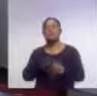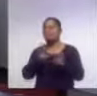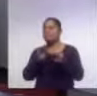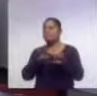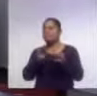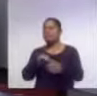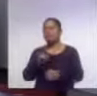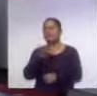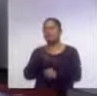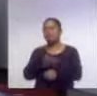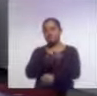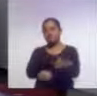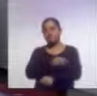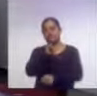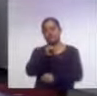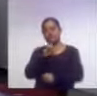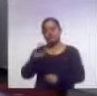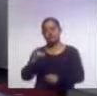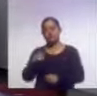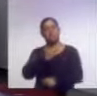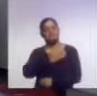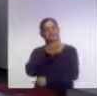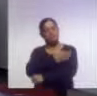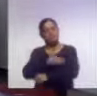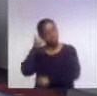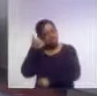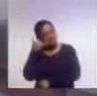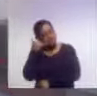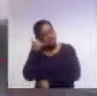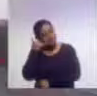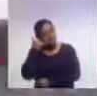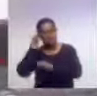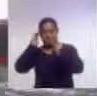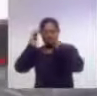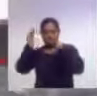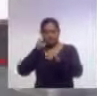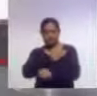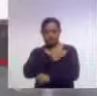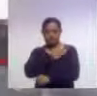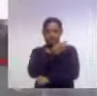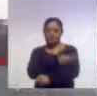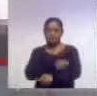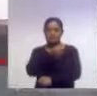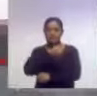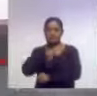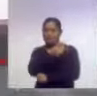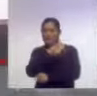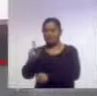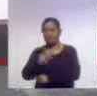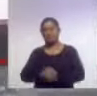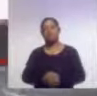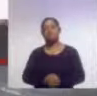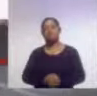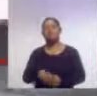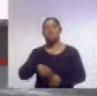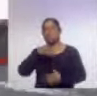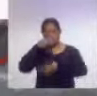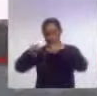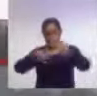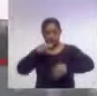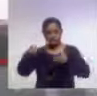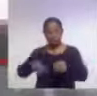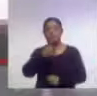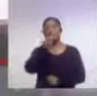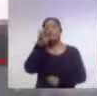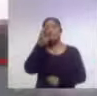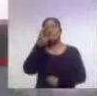quien saludo con mucho gusto. Altagracia, buenas tardes. Buenas tardes, Mario. Un saludo al auditorio. Pues comentarte que con 230